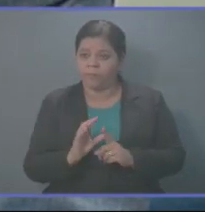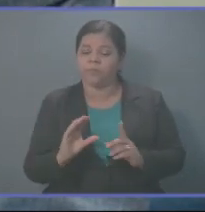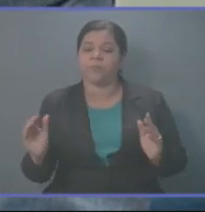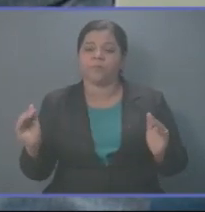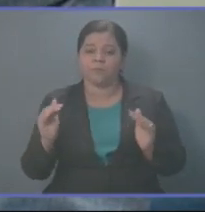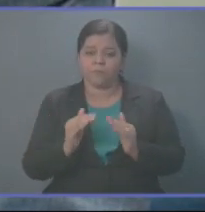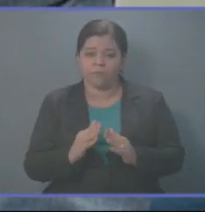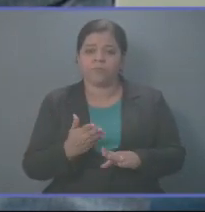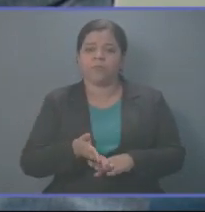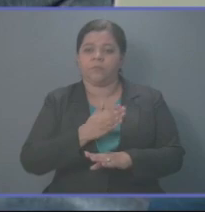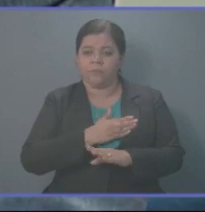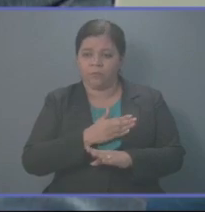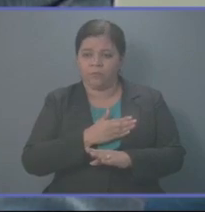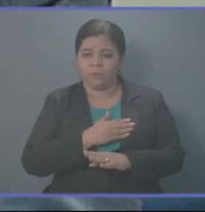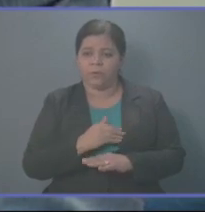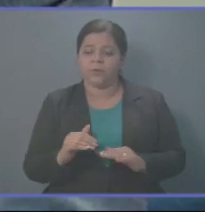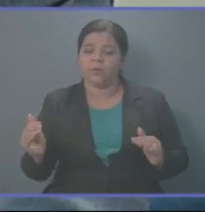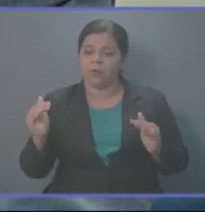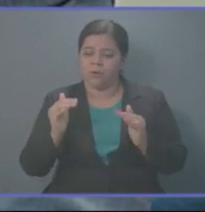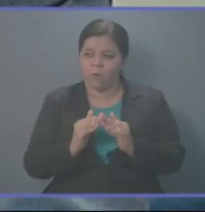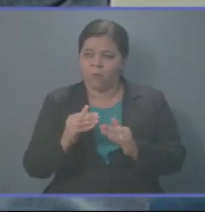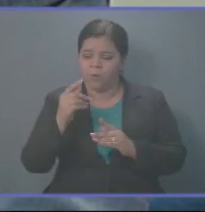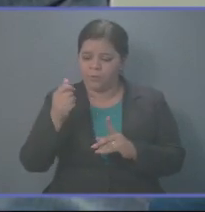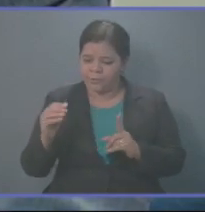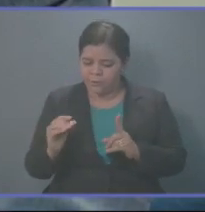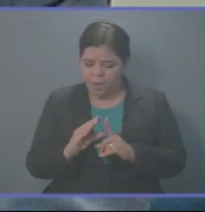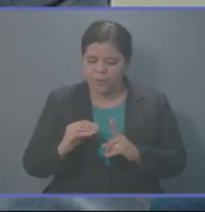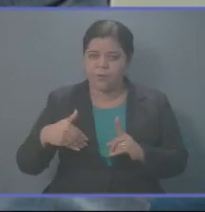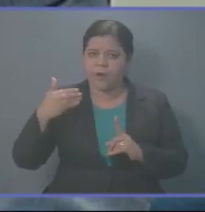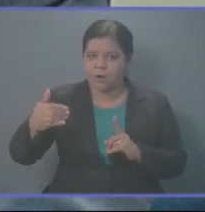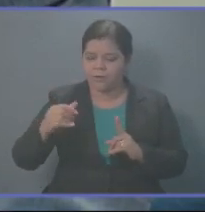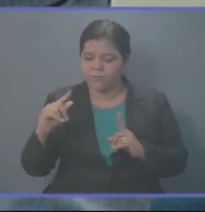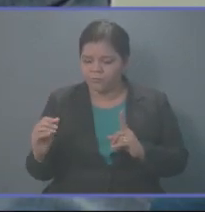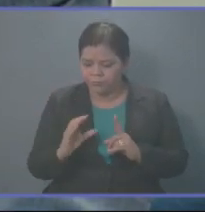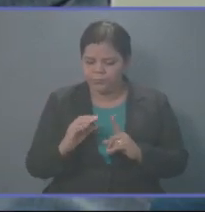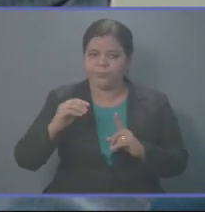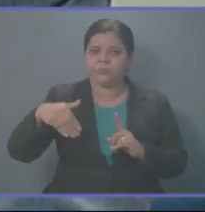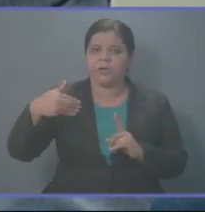cuando estaba este servidor, al igual que el escalafón, el cual